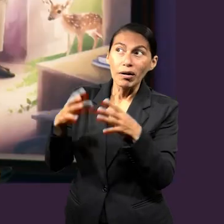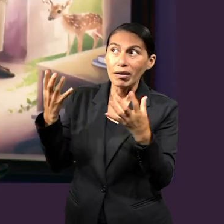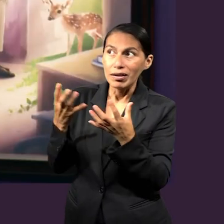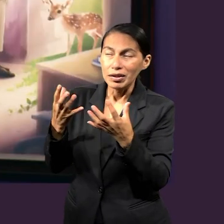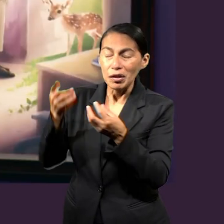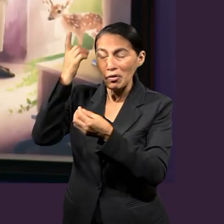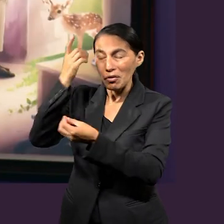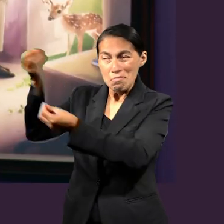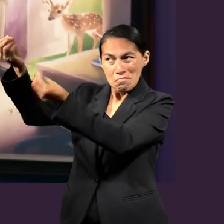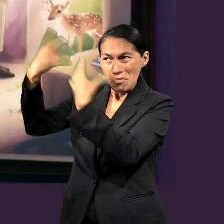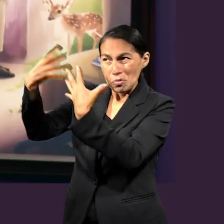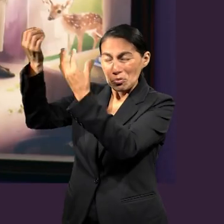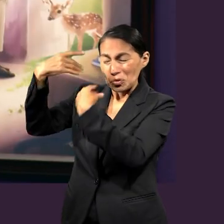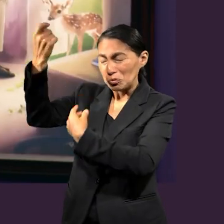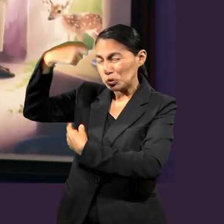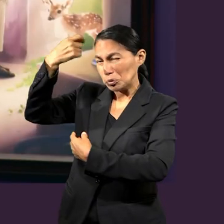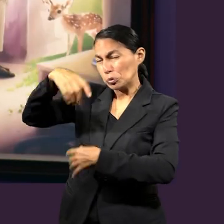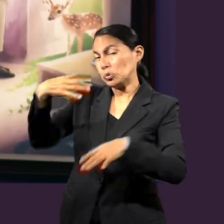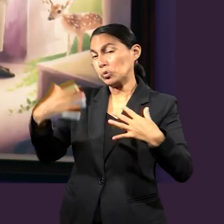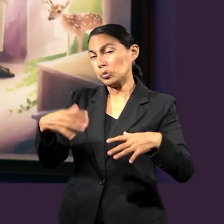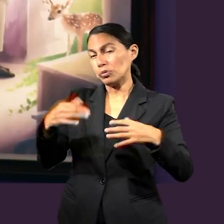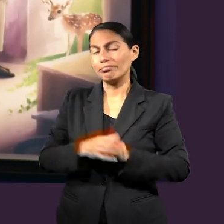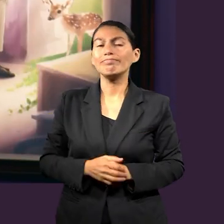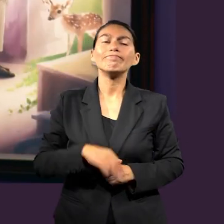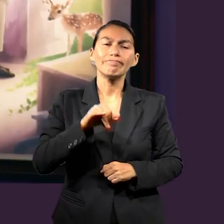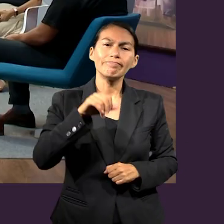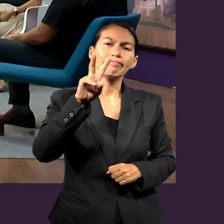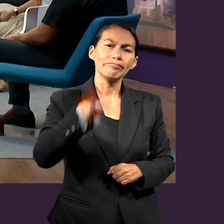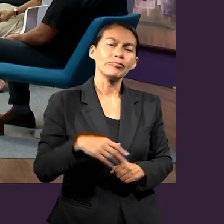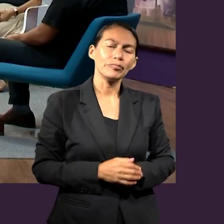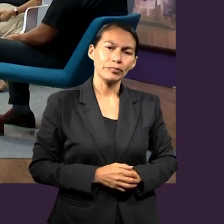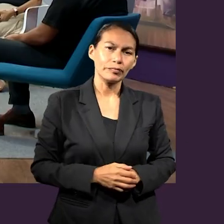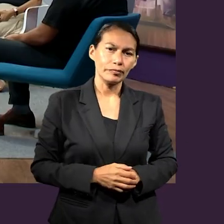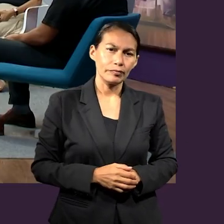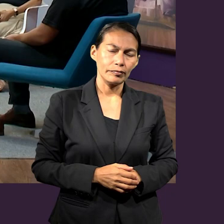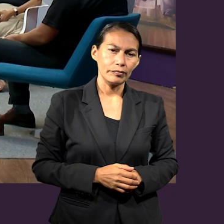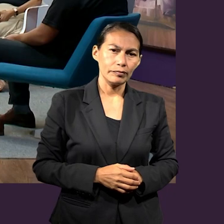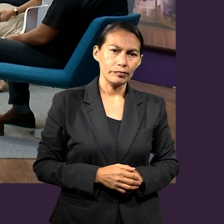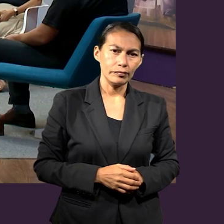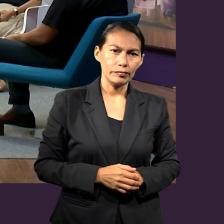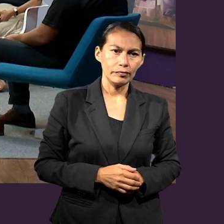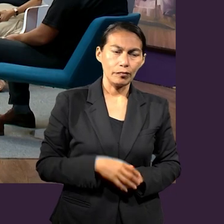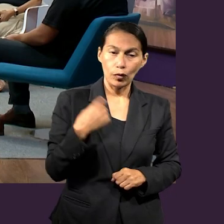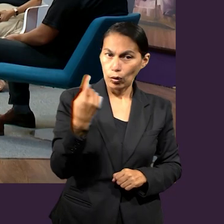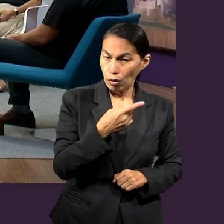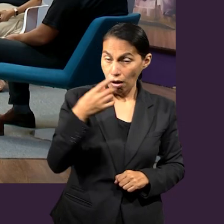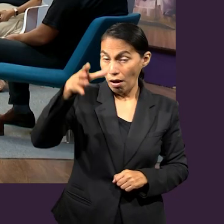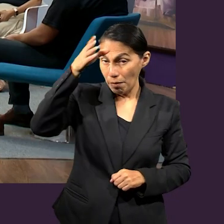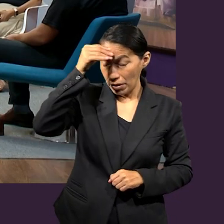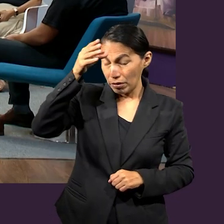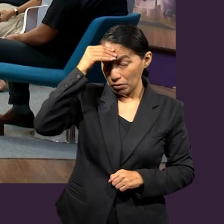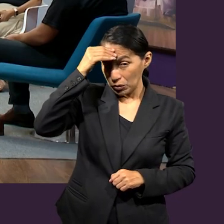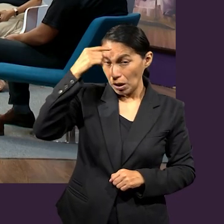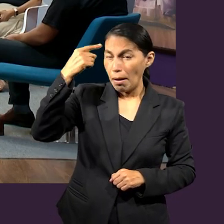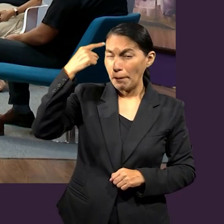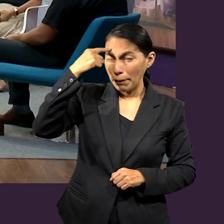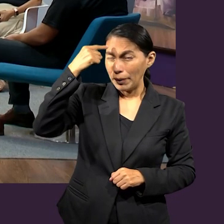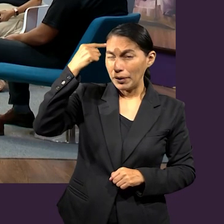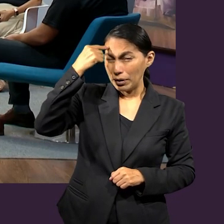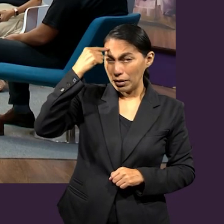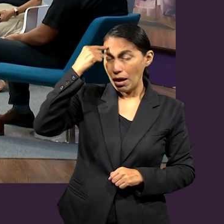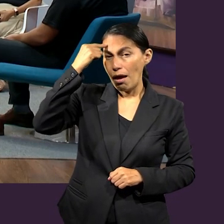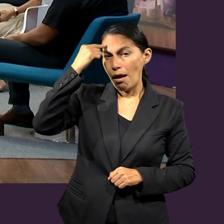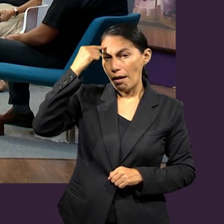y los medios. Es sorprendente. Así es, así es. Así que creo que hemos aprendido en esta semana o hemos